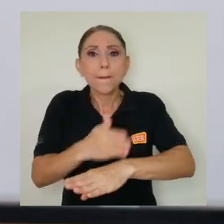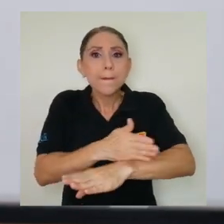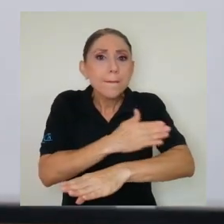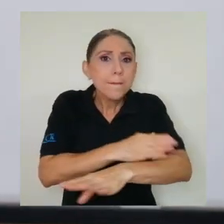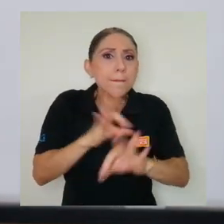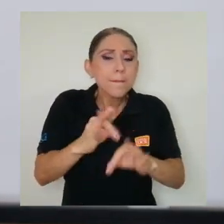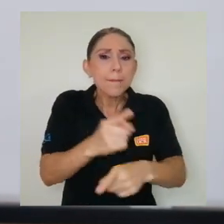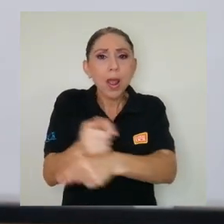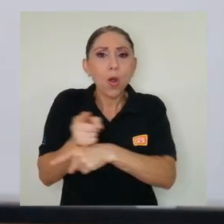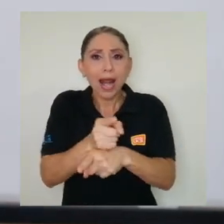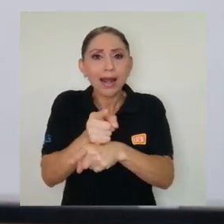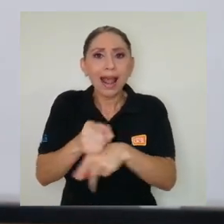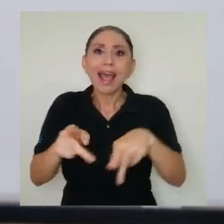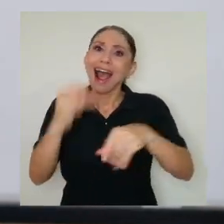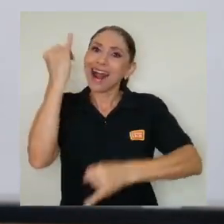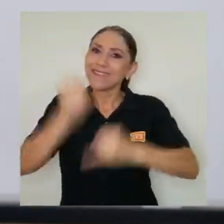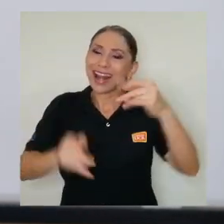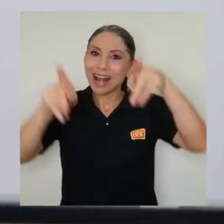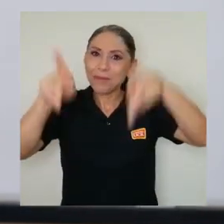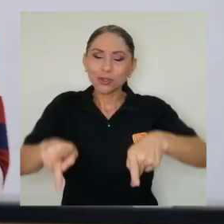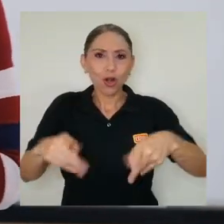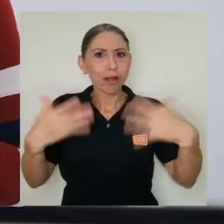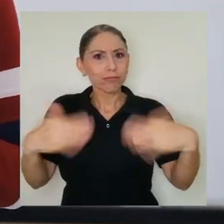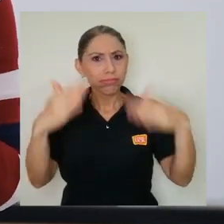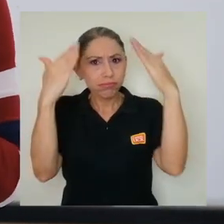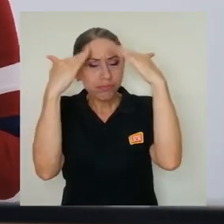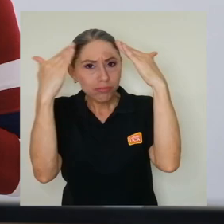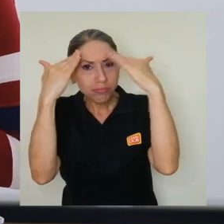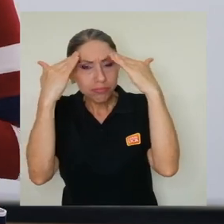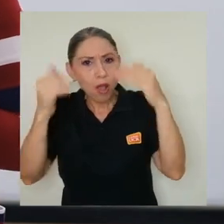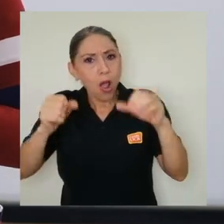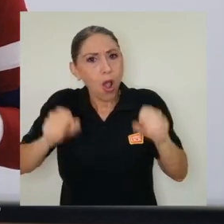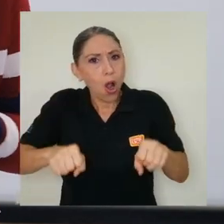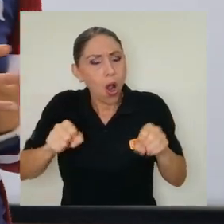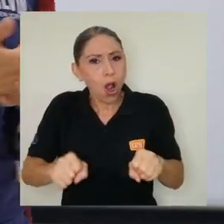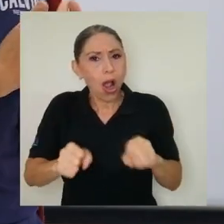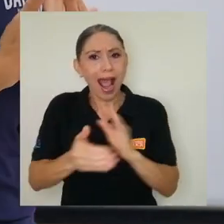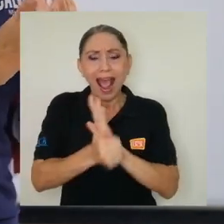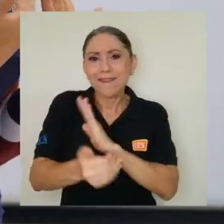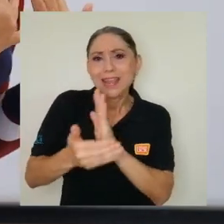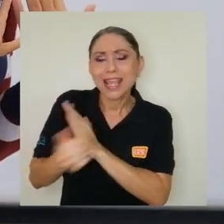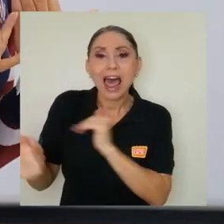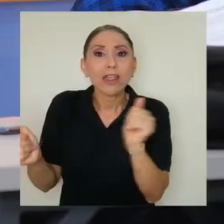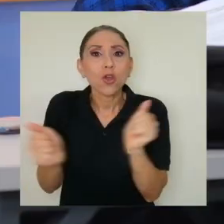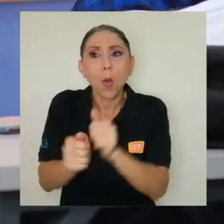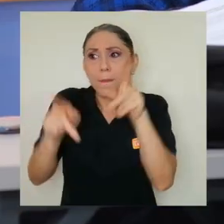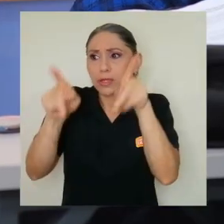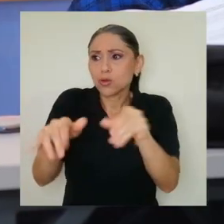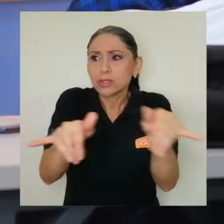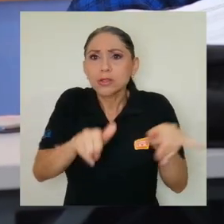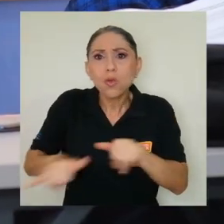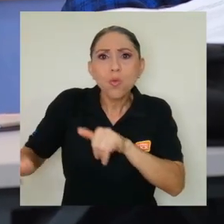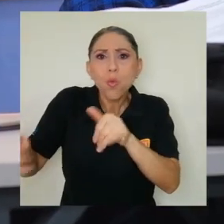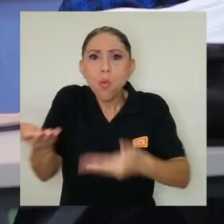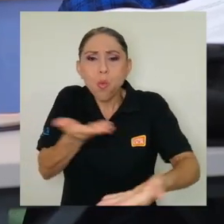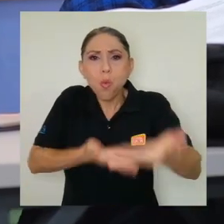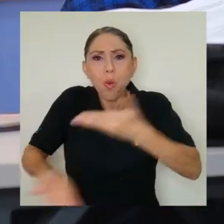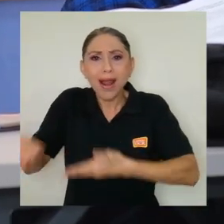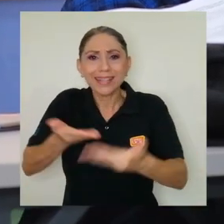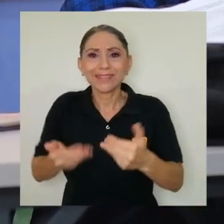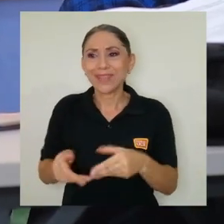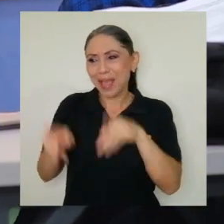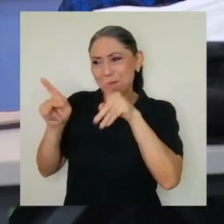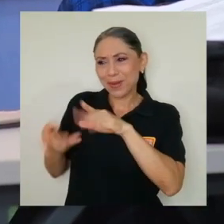desarrollar una gran conocimiento una gran habilidad nutrida por la convivencia con sus padres según el experto la